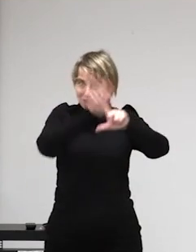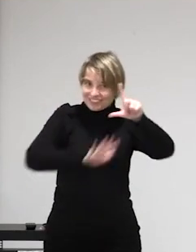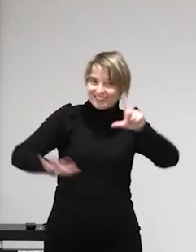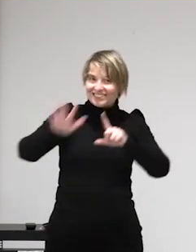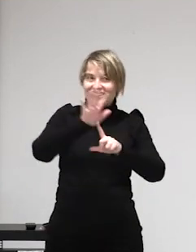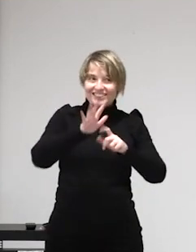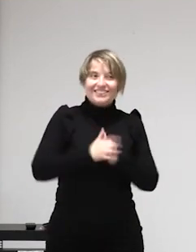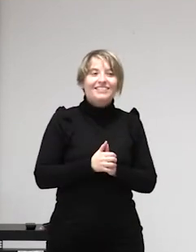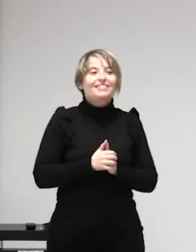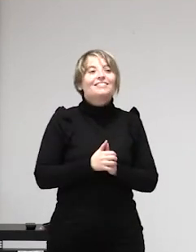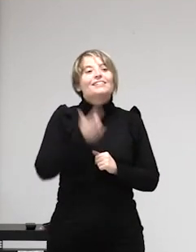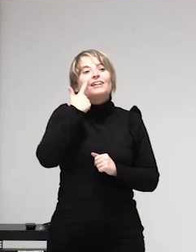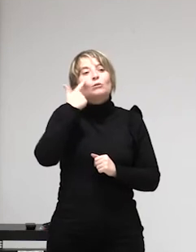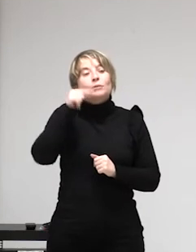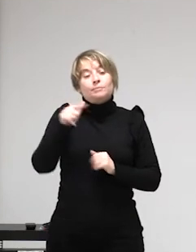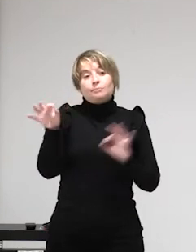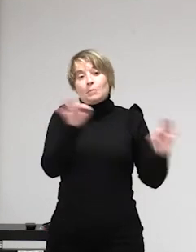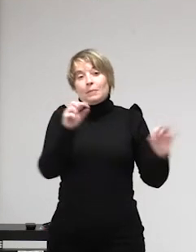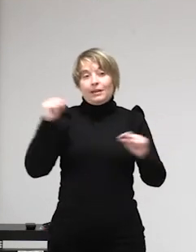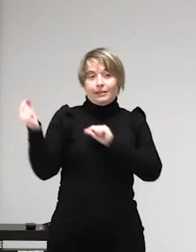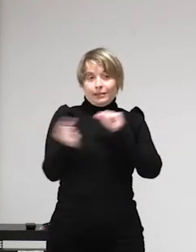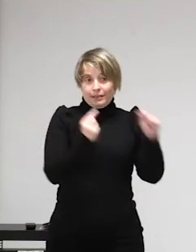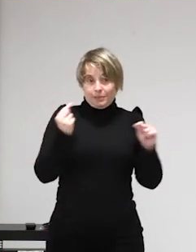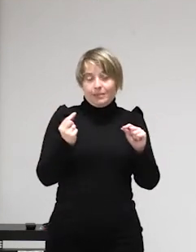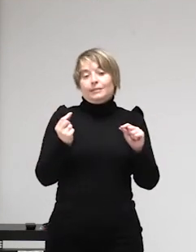¿vale? esto lo amplié por si acaso no se veía